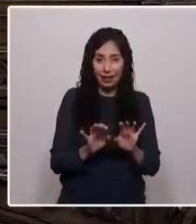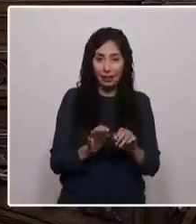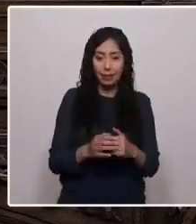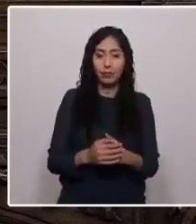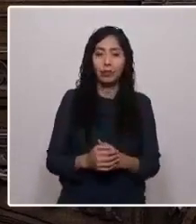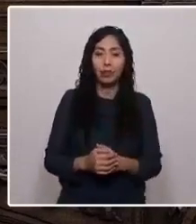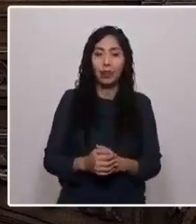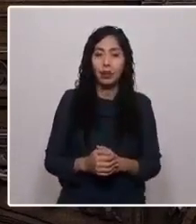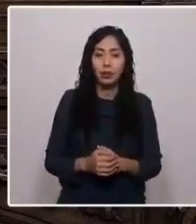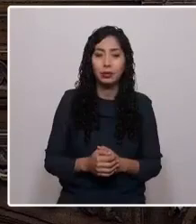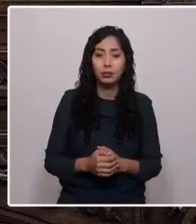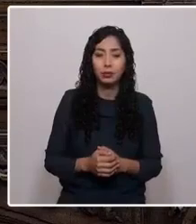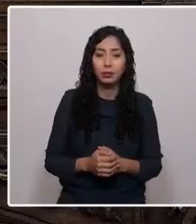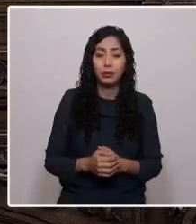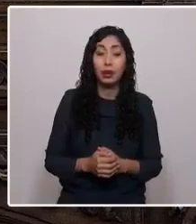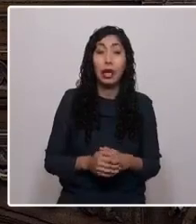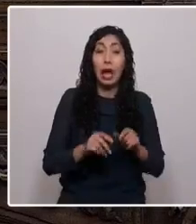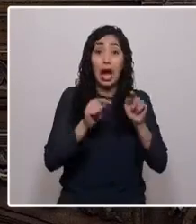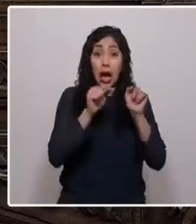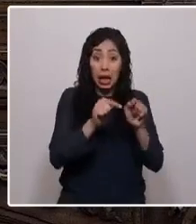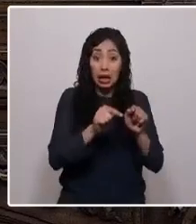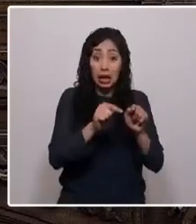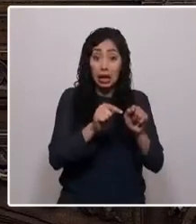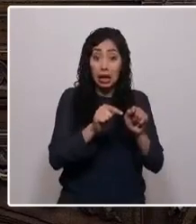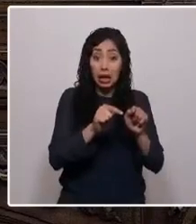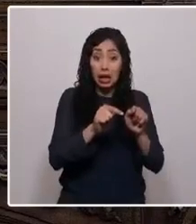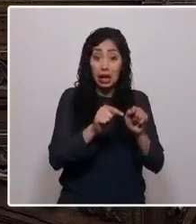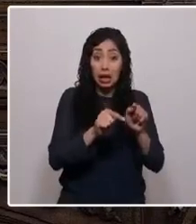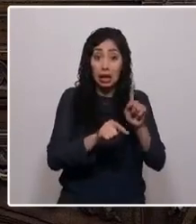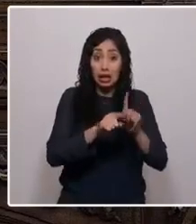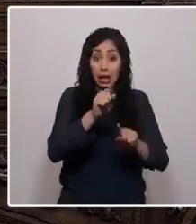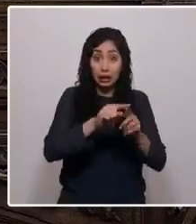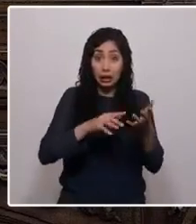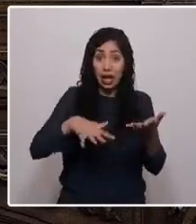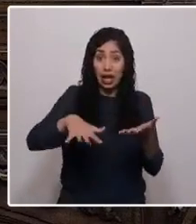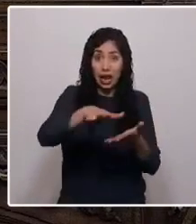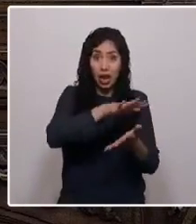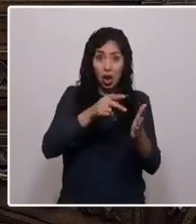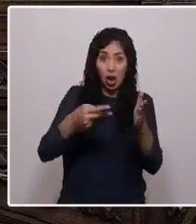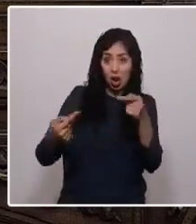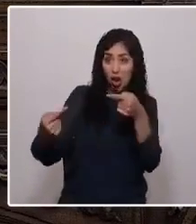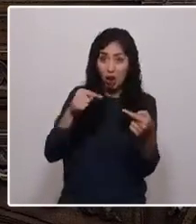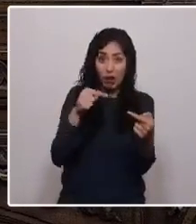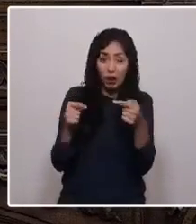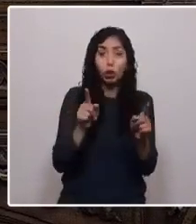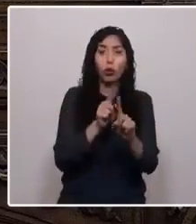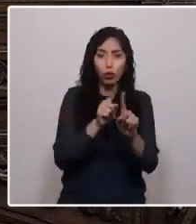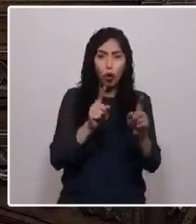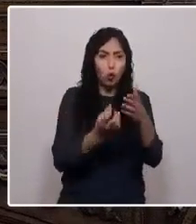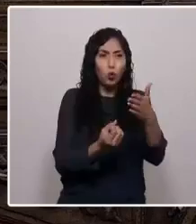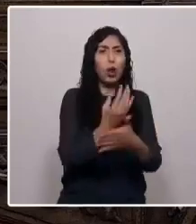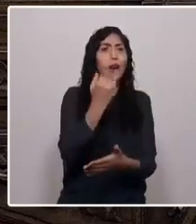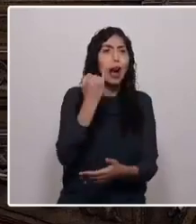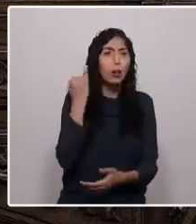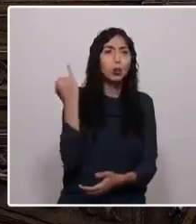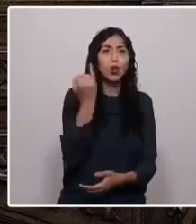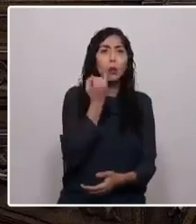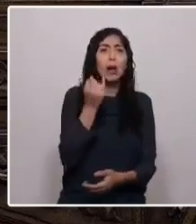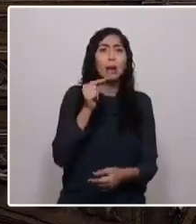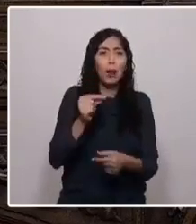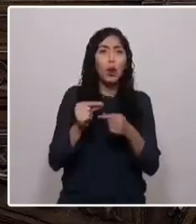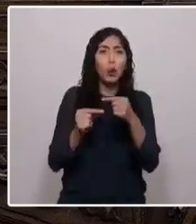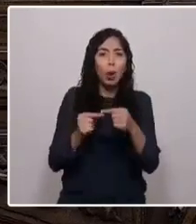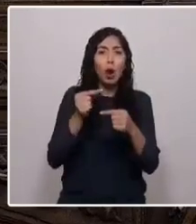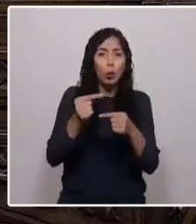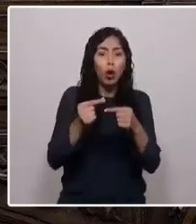de formar allí, no hay grandes conflictos los que se producirían allí, una nueva autonomía gradual que sirva de ejemplo